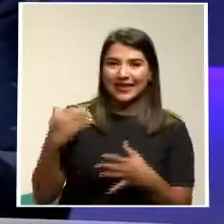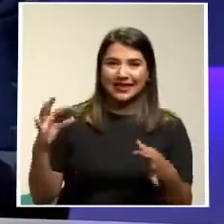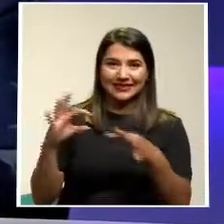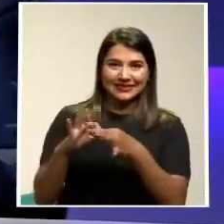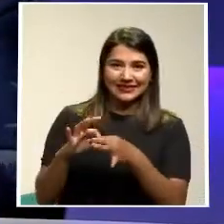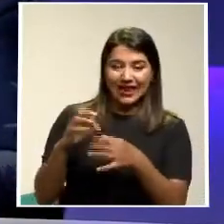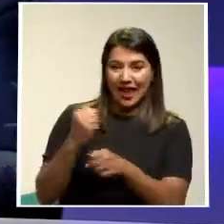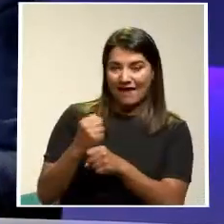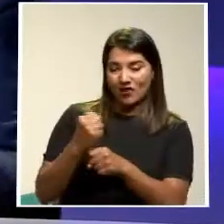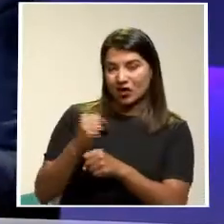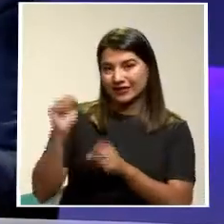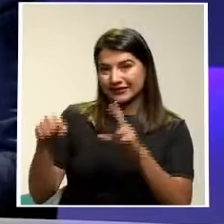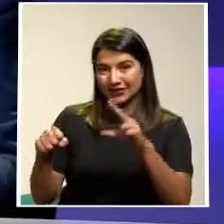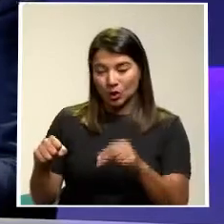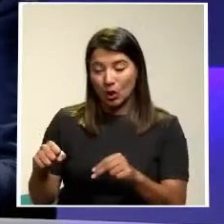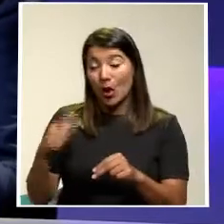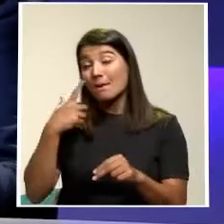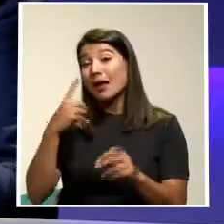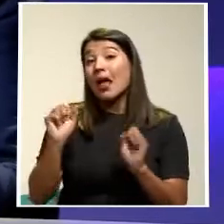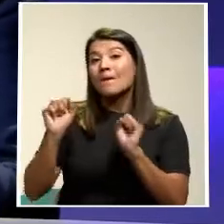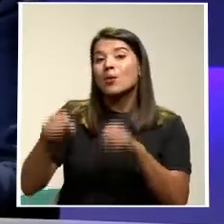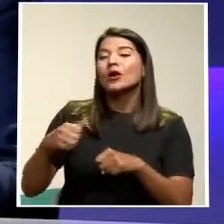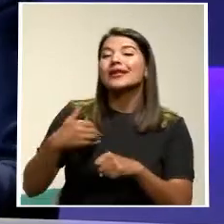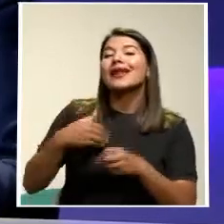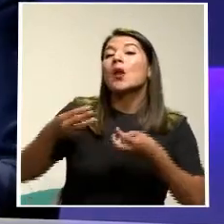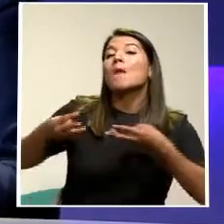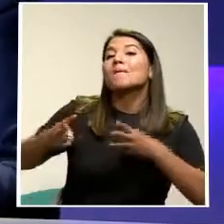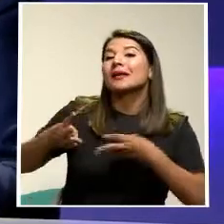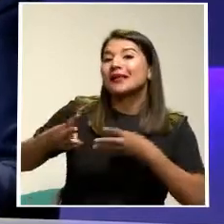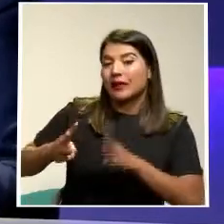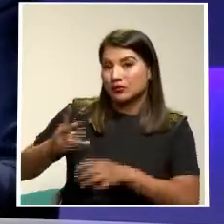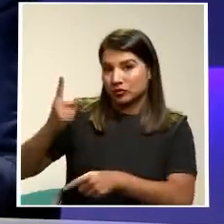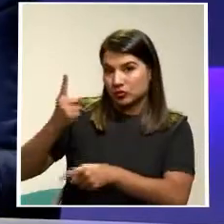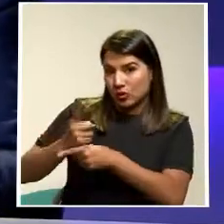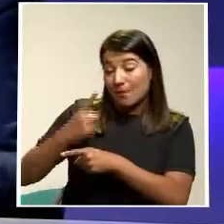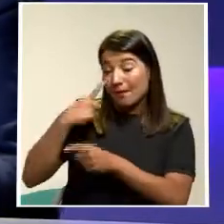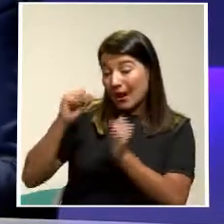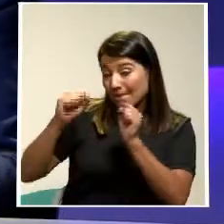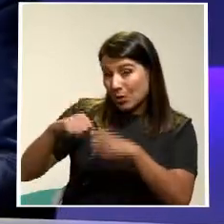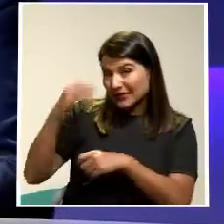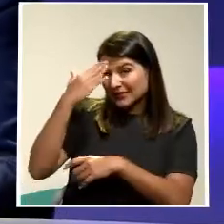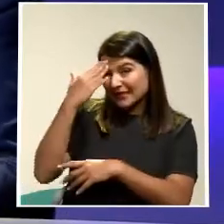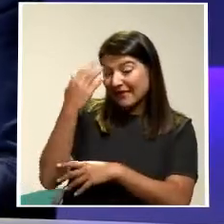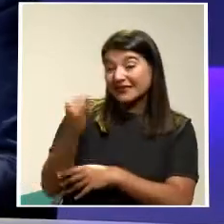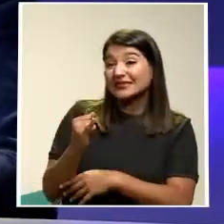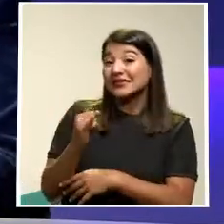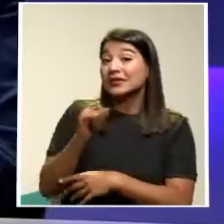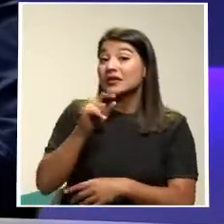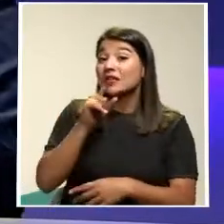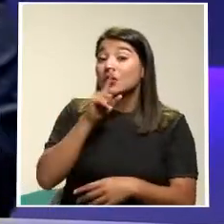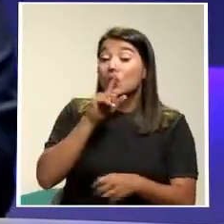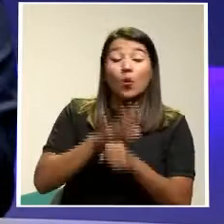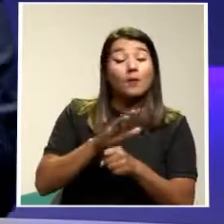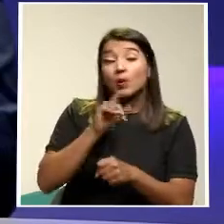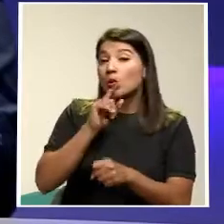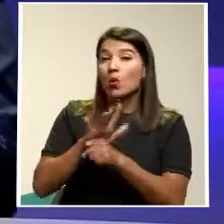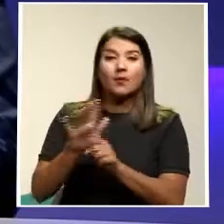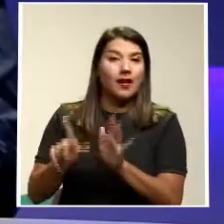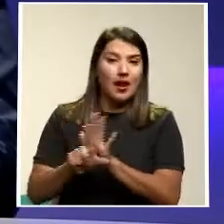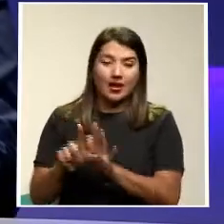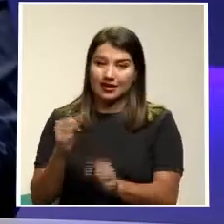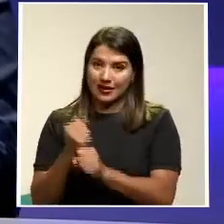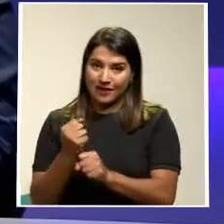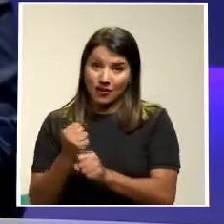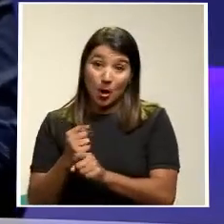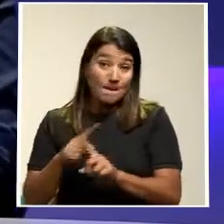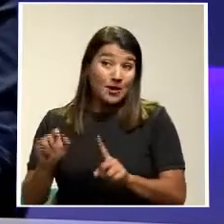tener Un mecanismo Procesal idóneo Para determinar Si existe una infracción O no A las leyes laborales Que por supuesto No lo define El